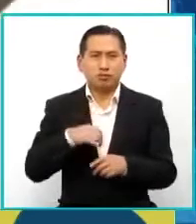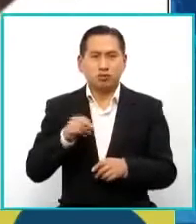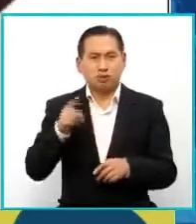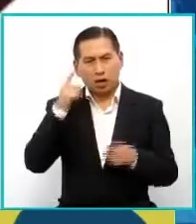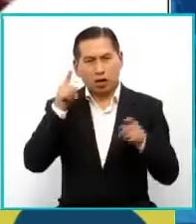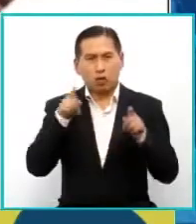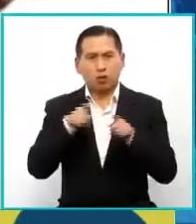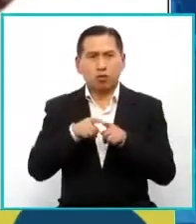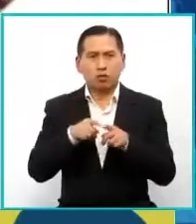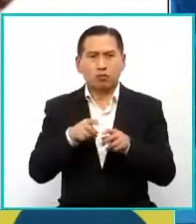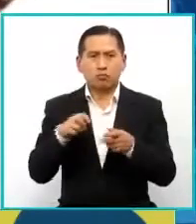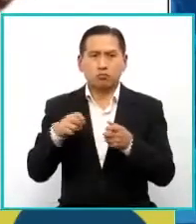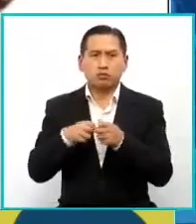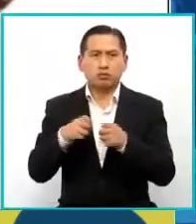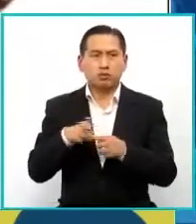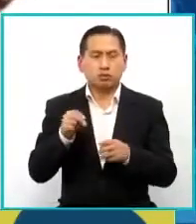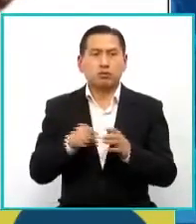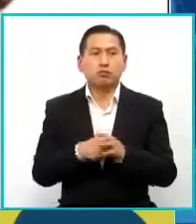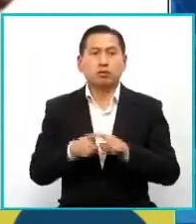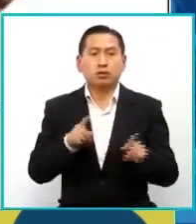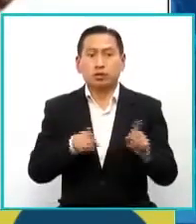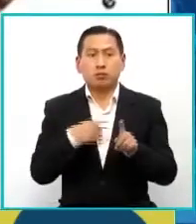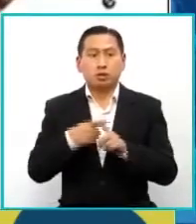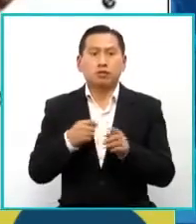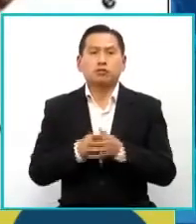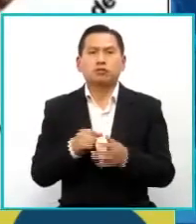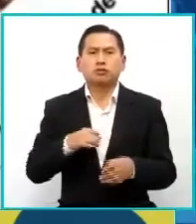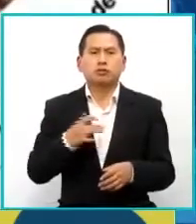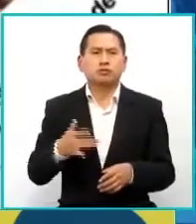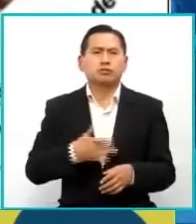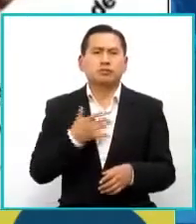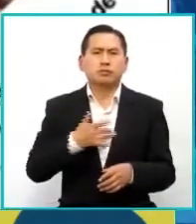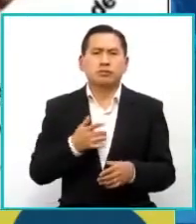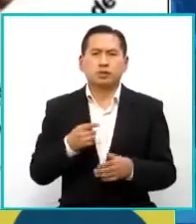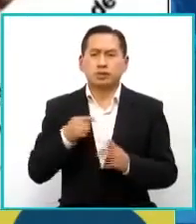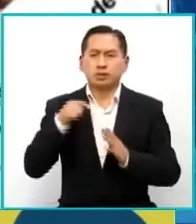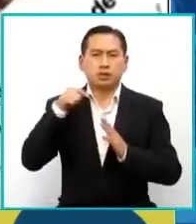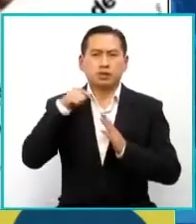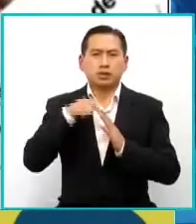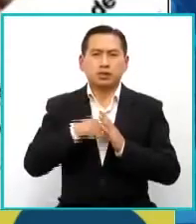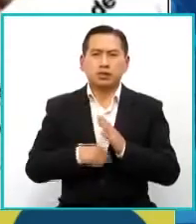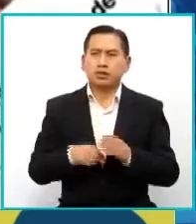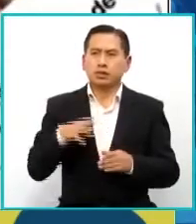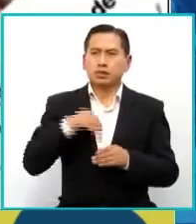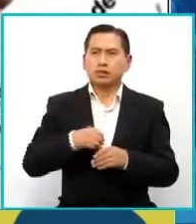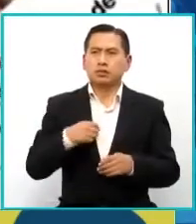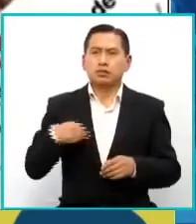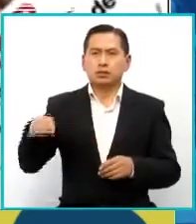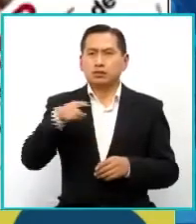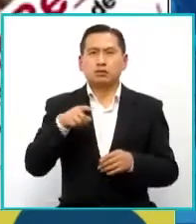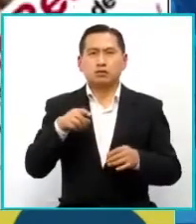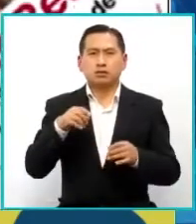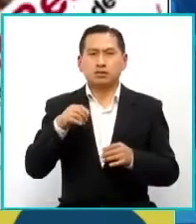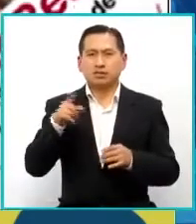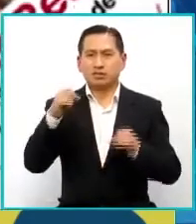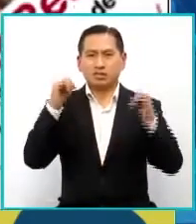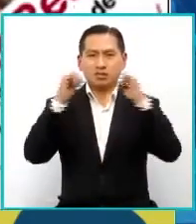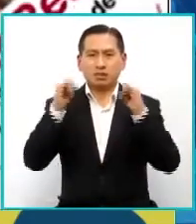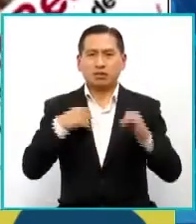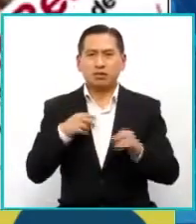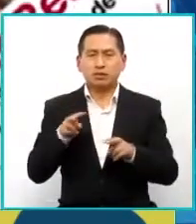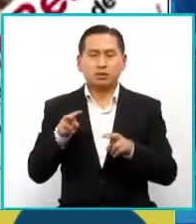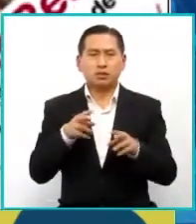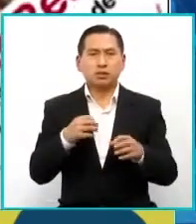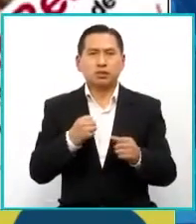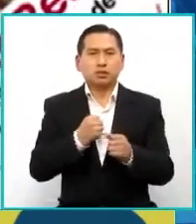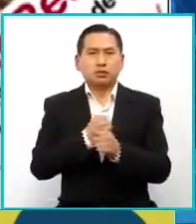acuerdo con lo que pasa. Pero al mismo tiempo un sentimiento profundo y un amor por esas imágenes, ¿no? Entonces